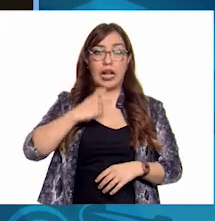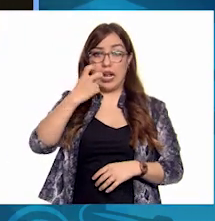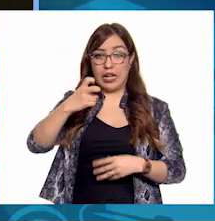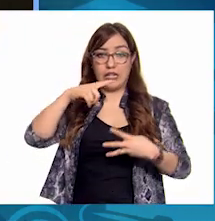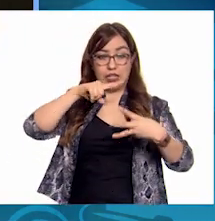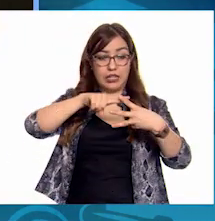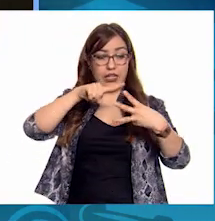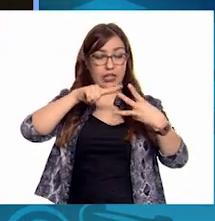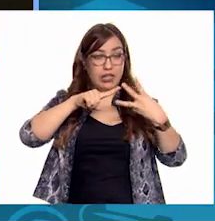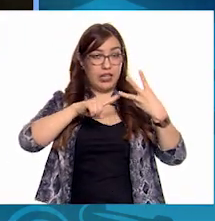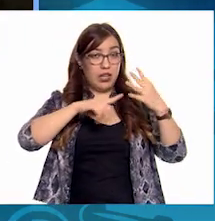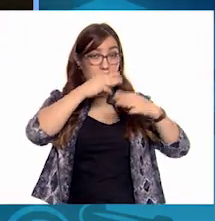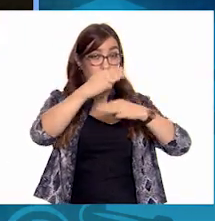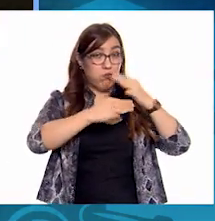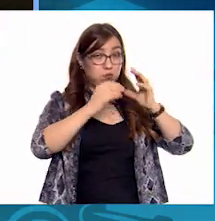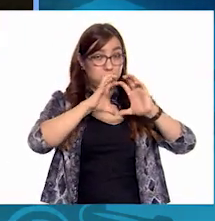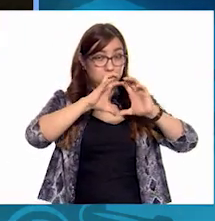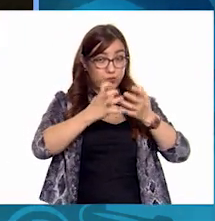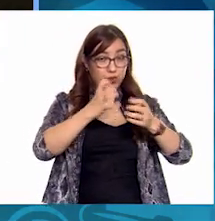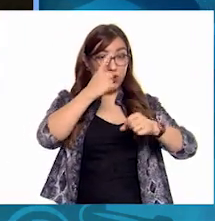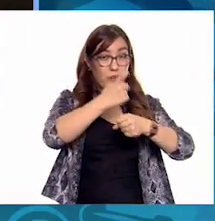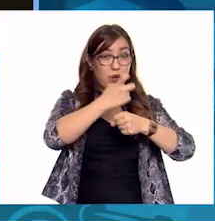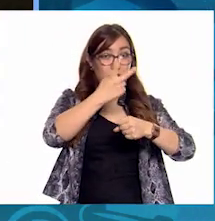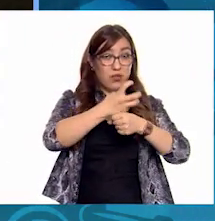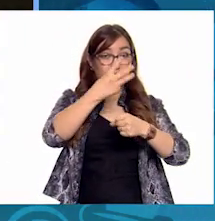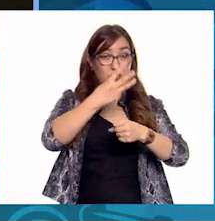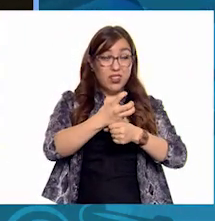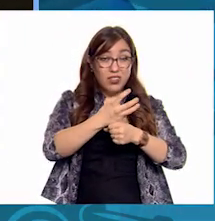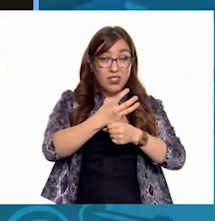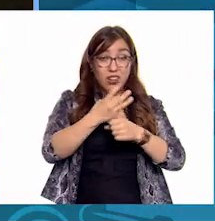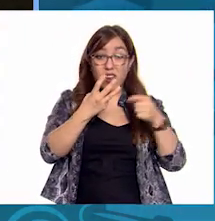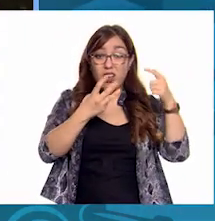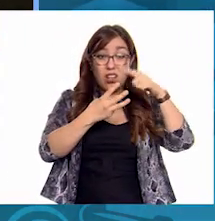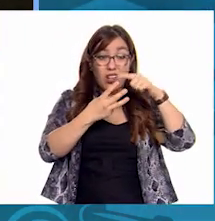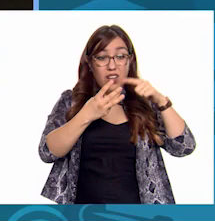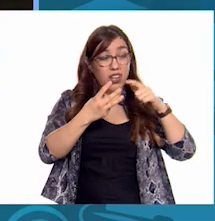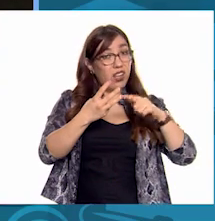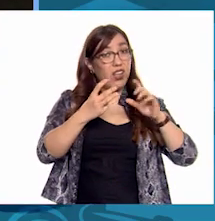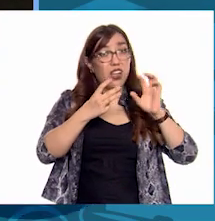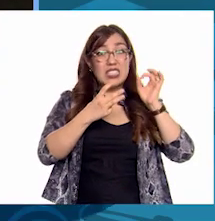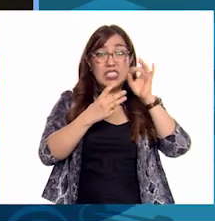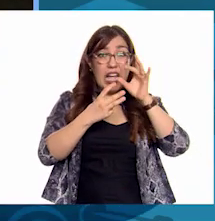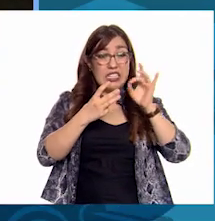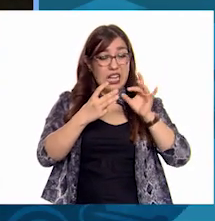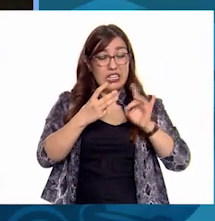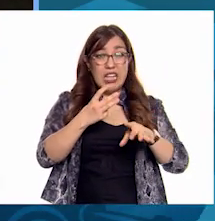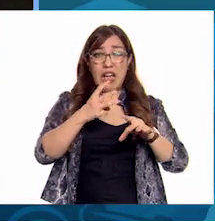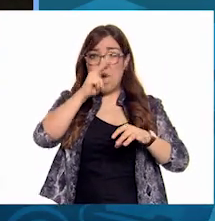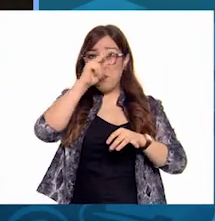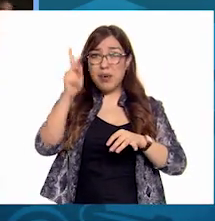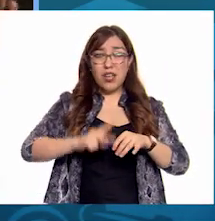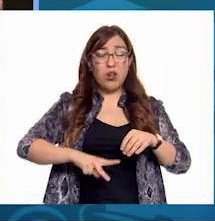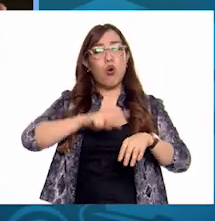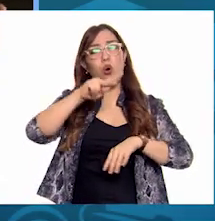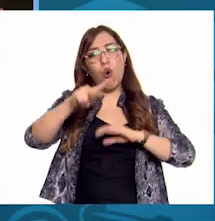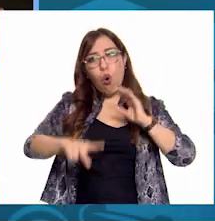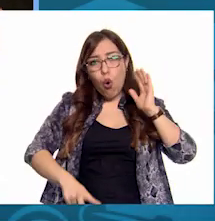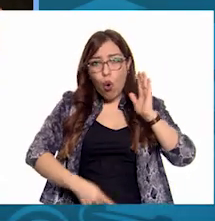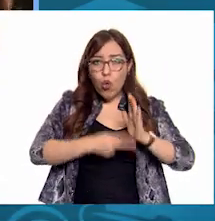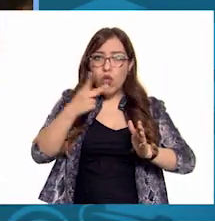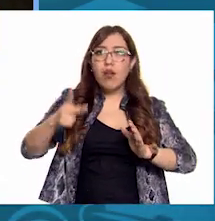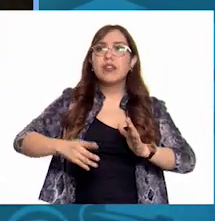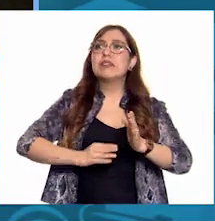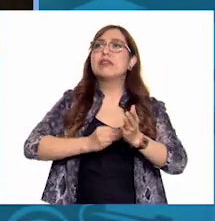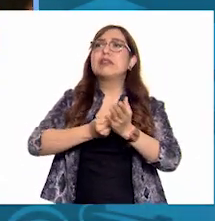humanos El tercer planeta que debían dejar Dejar atrás y buscarse un sitio nuevo para vivir